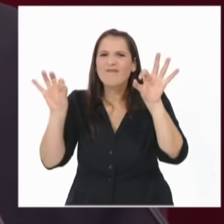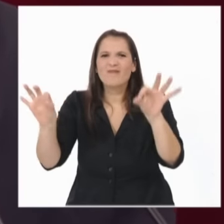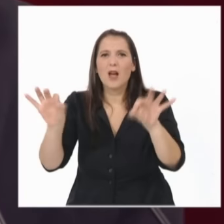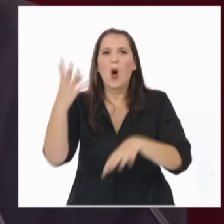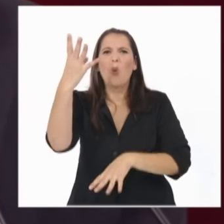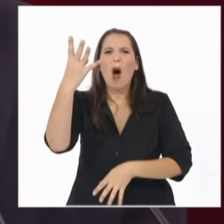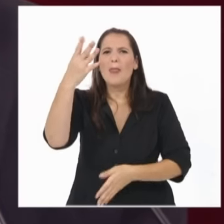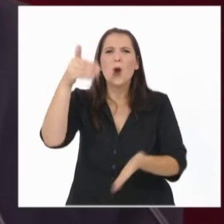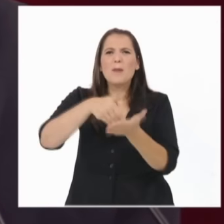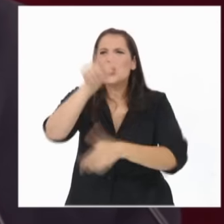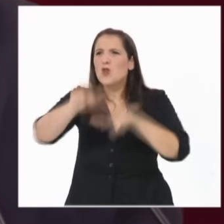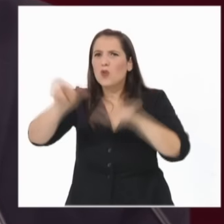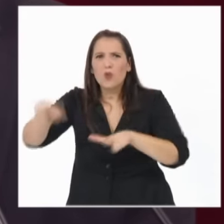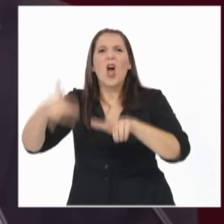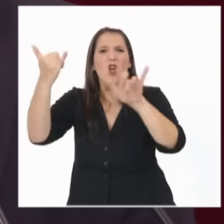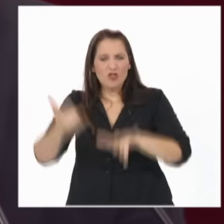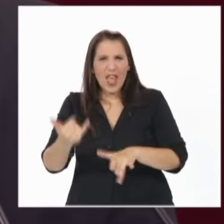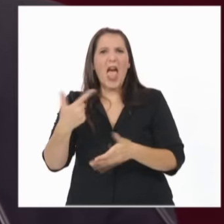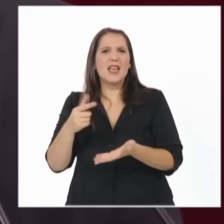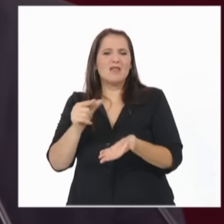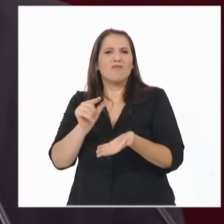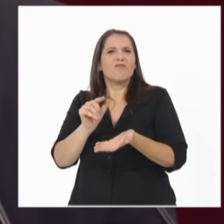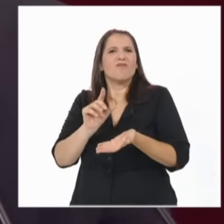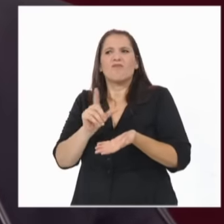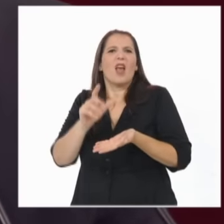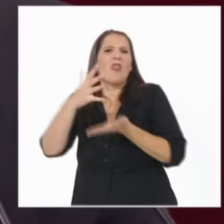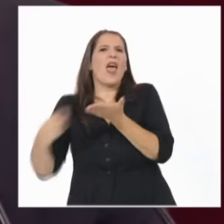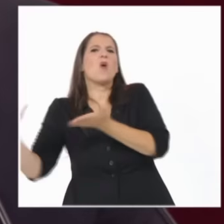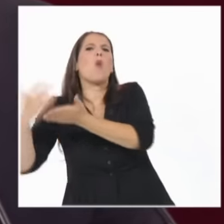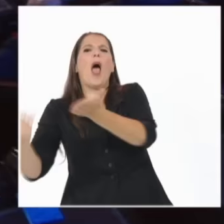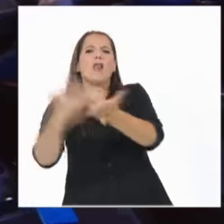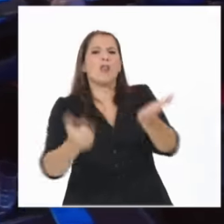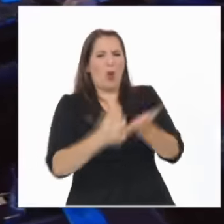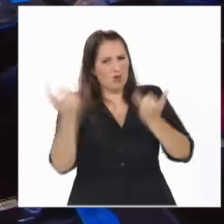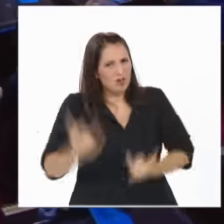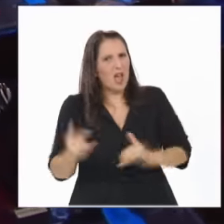reciben tarifa social. Ese es casi uno de cada 3 hogares.